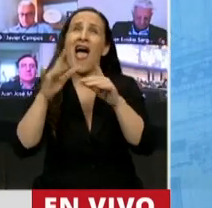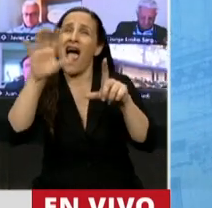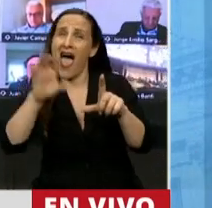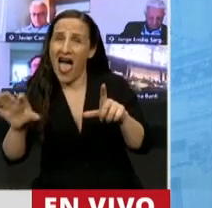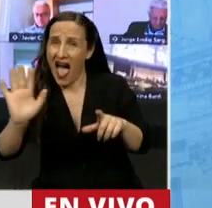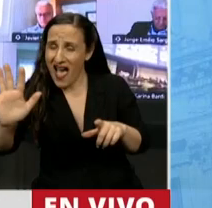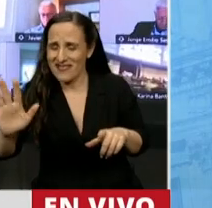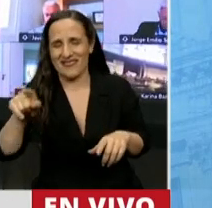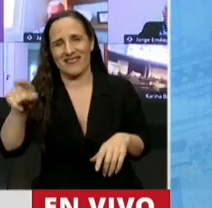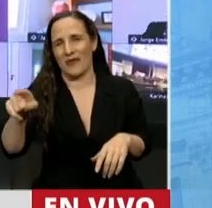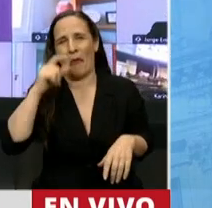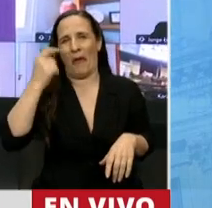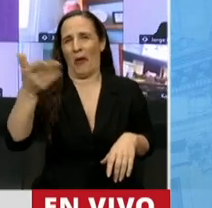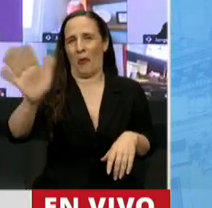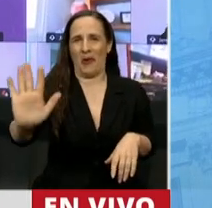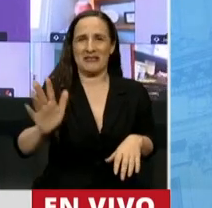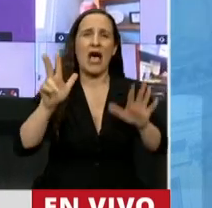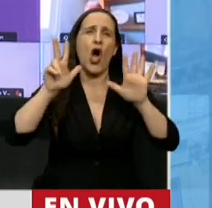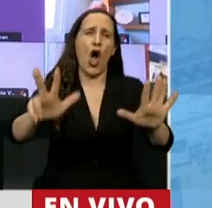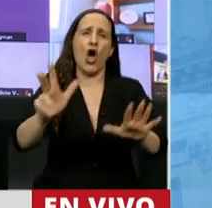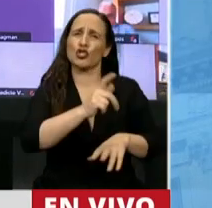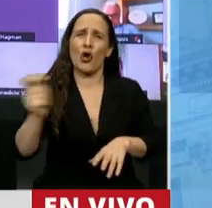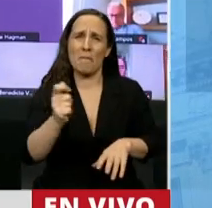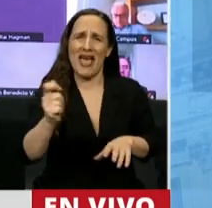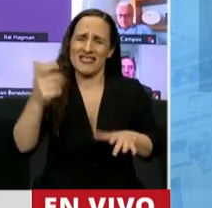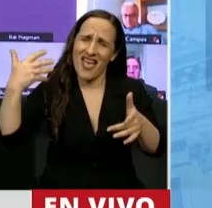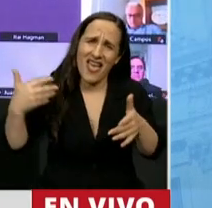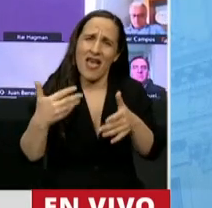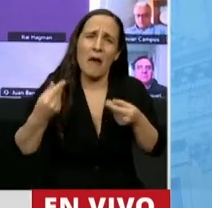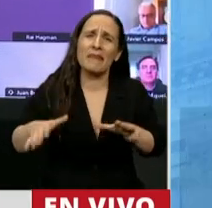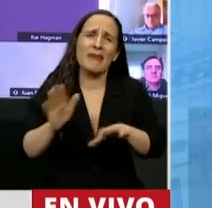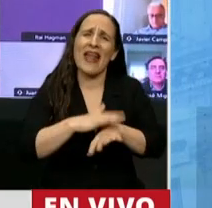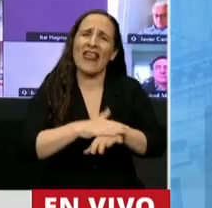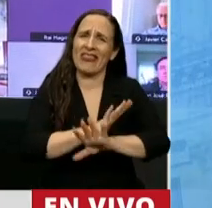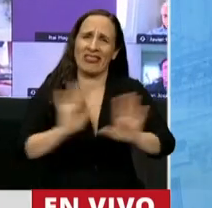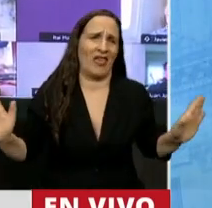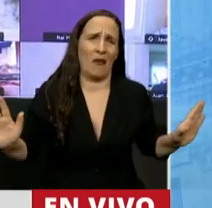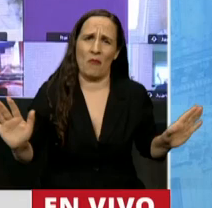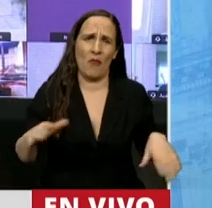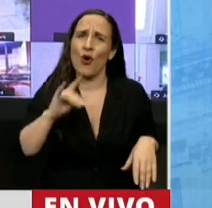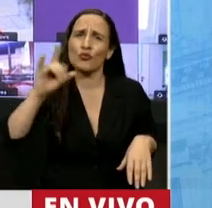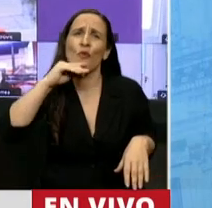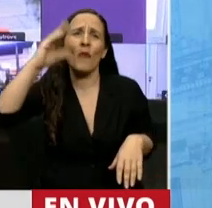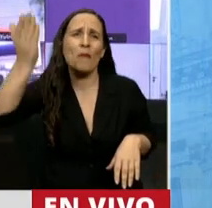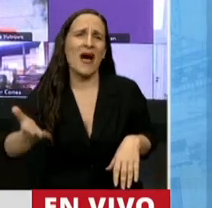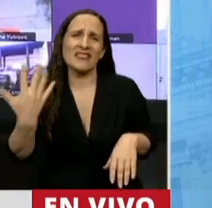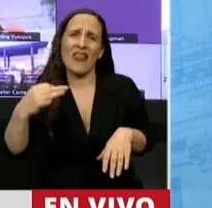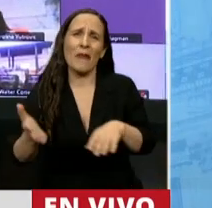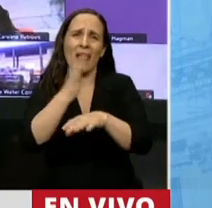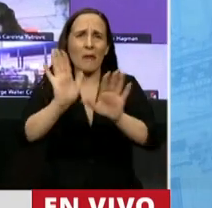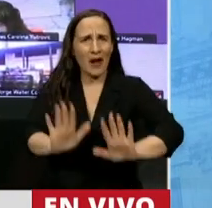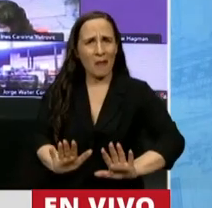Mazapaluzza. Ya perdimos 8 meses que debería haber utilizado el presidente Mazza para preparar eso.